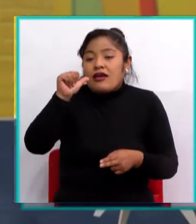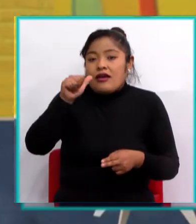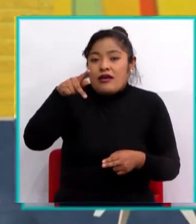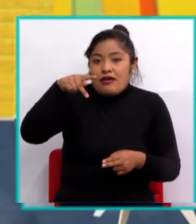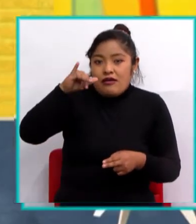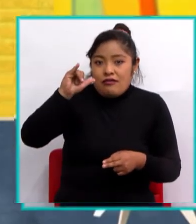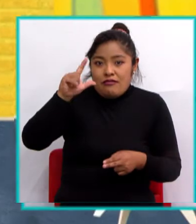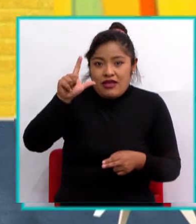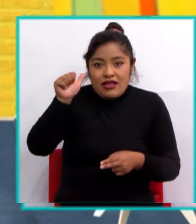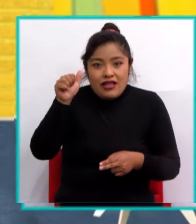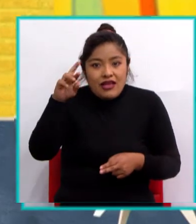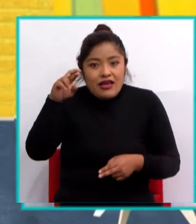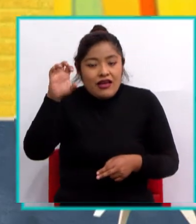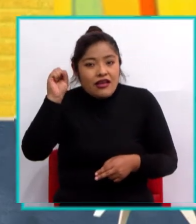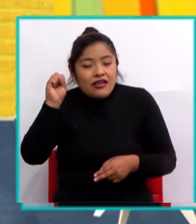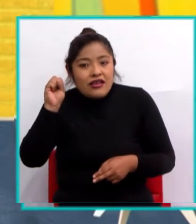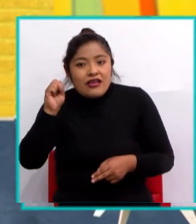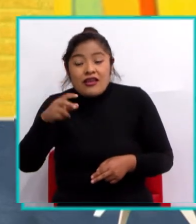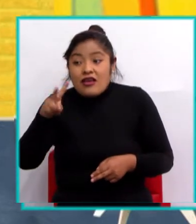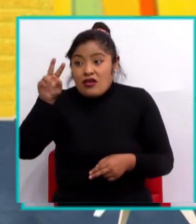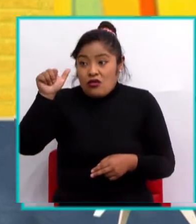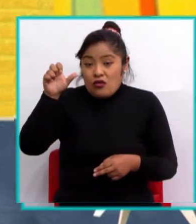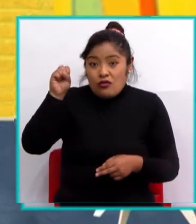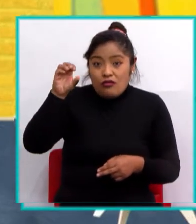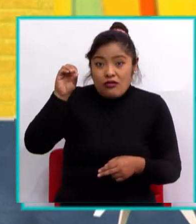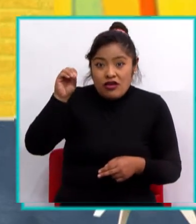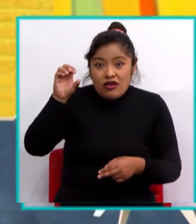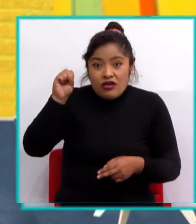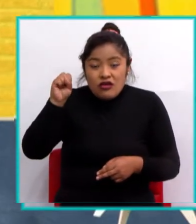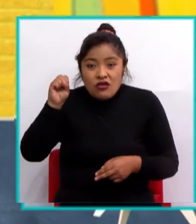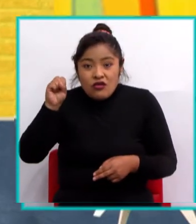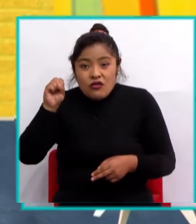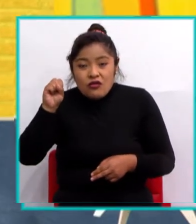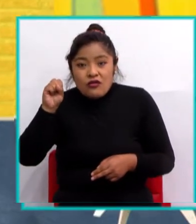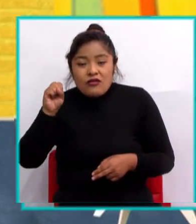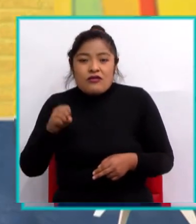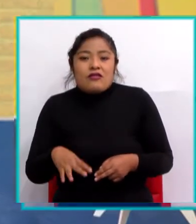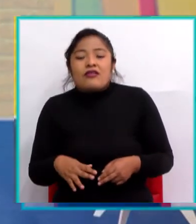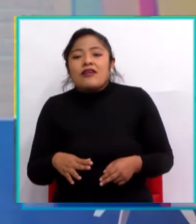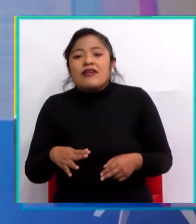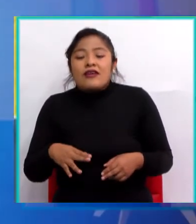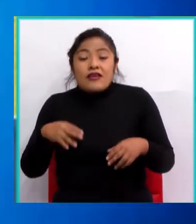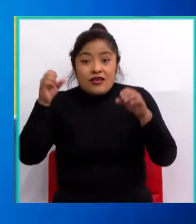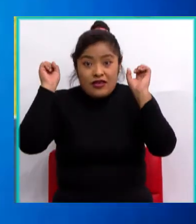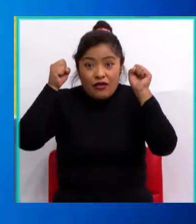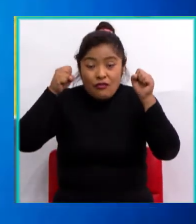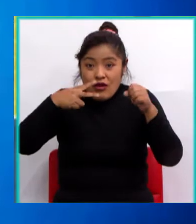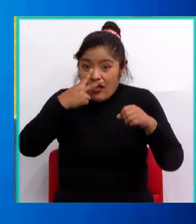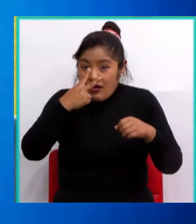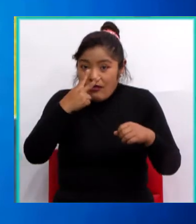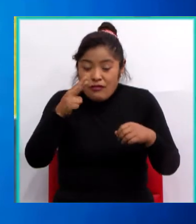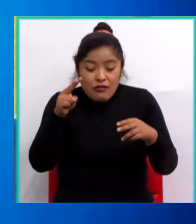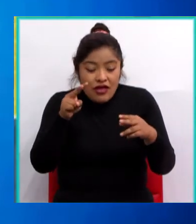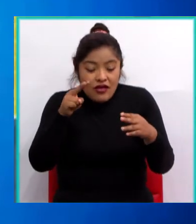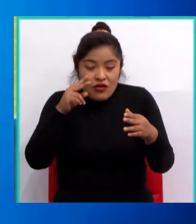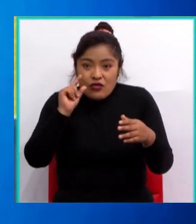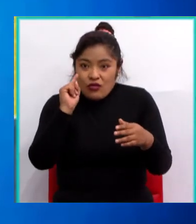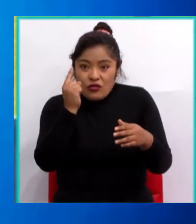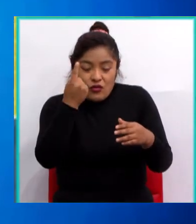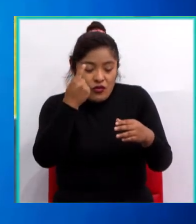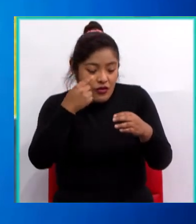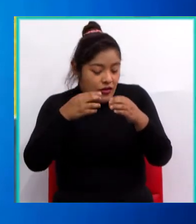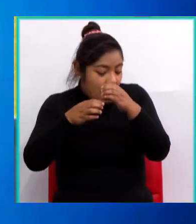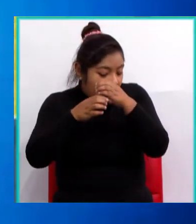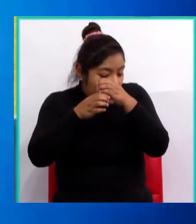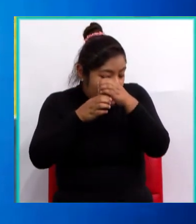Estos vasos son microscópicos. ¿Qué quiere decir microscópicos? Que se le pueden ver con un instrumento que